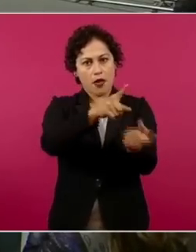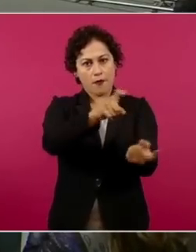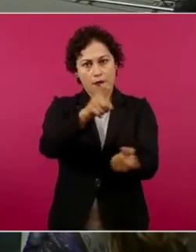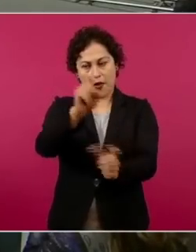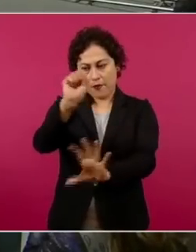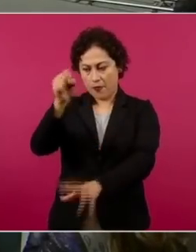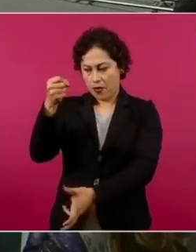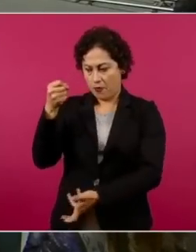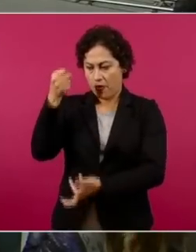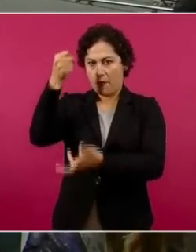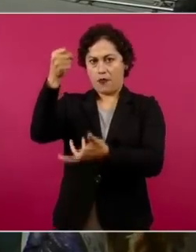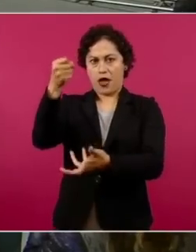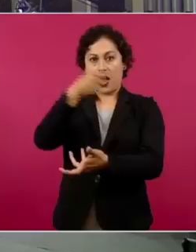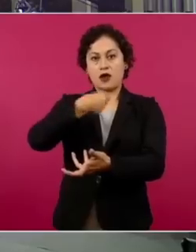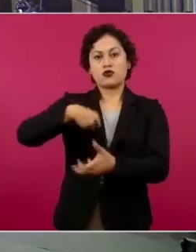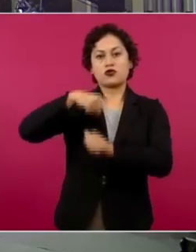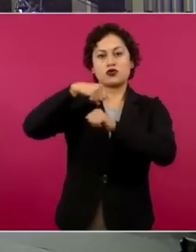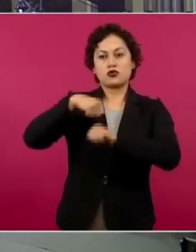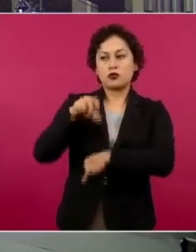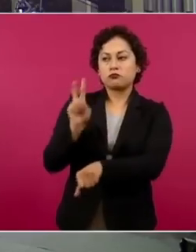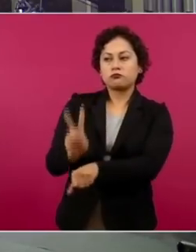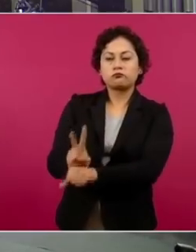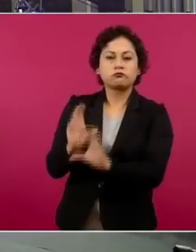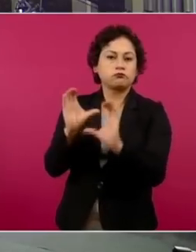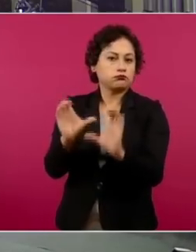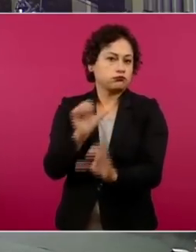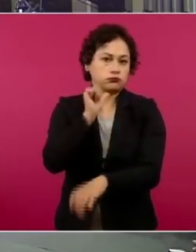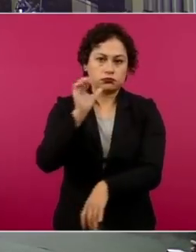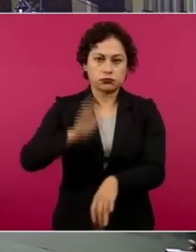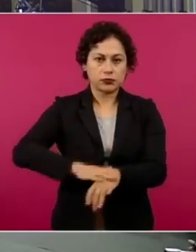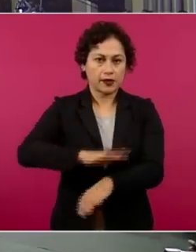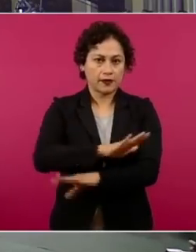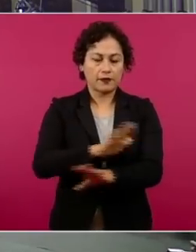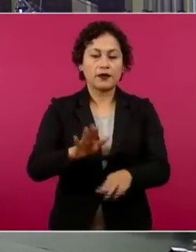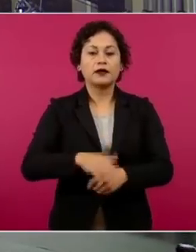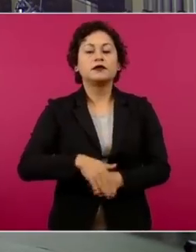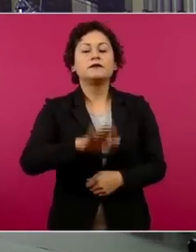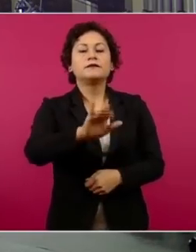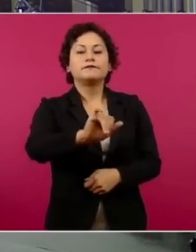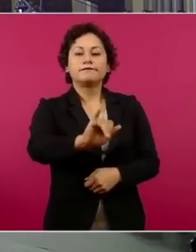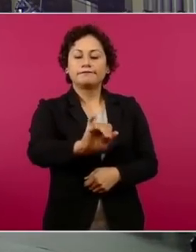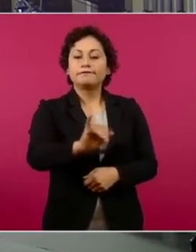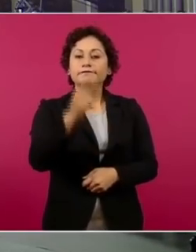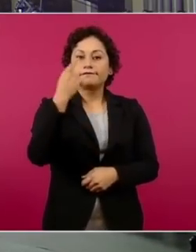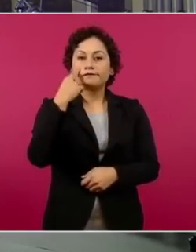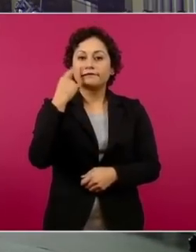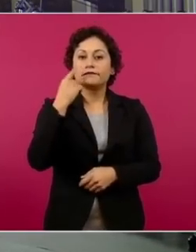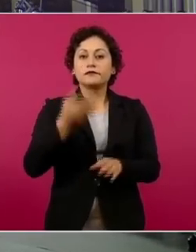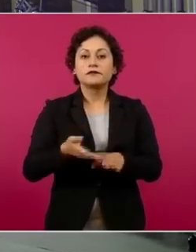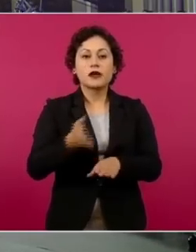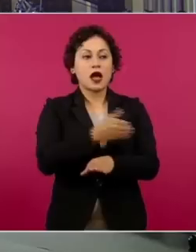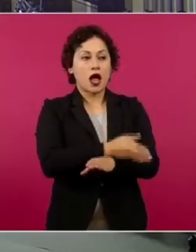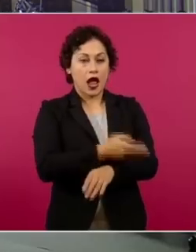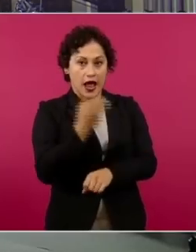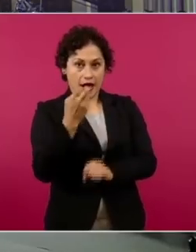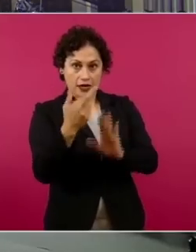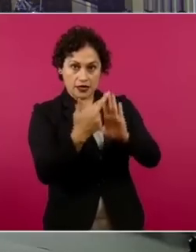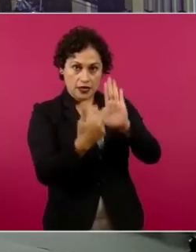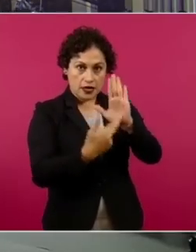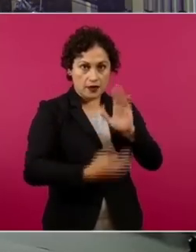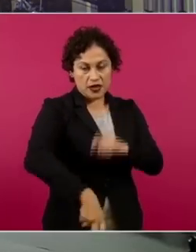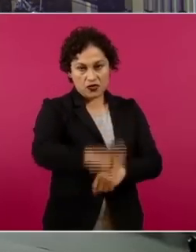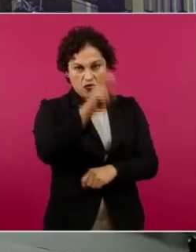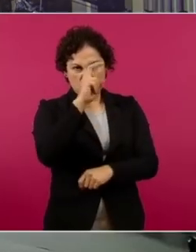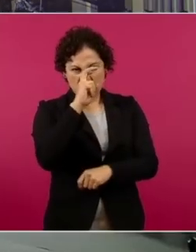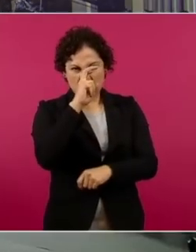De hecho, presidente, cuando se tomaron estas medidas y se endurecieron las leyes en lo que toca a la toma de casetas,